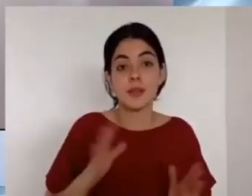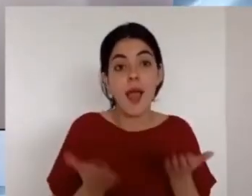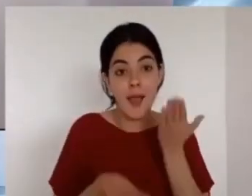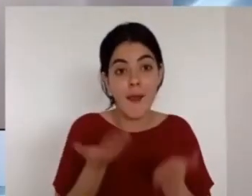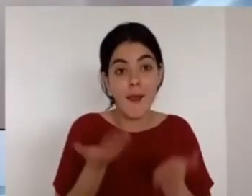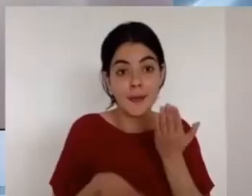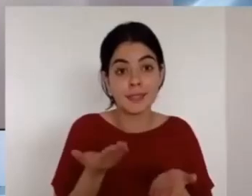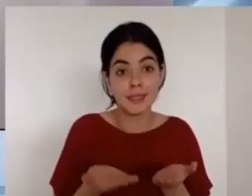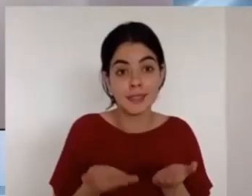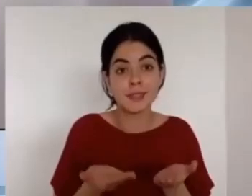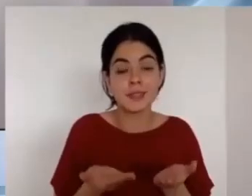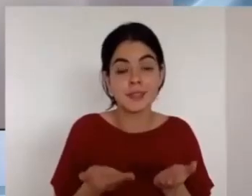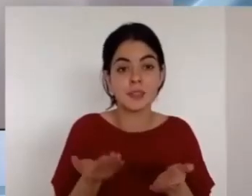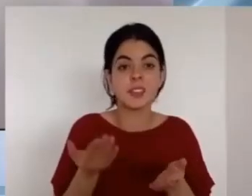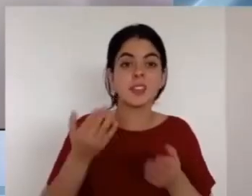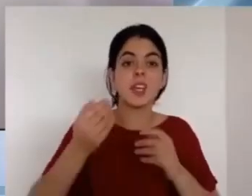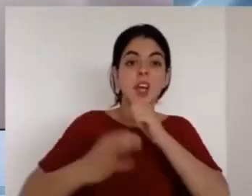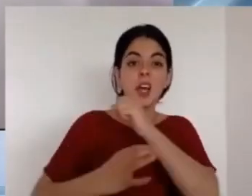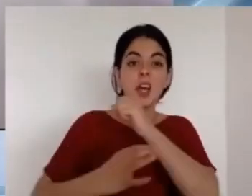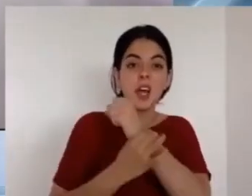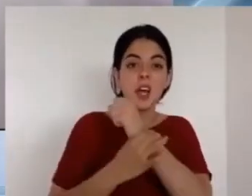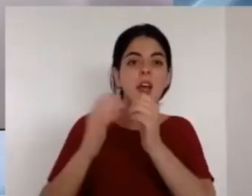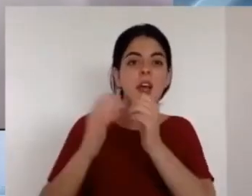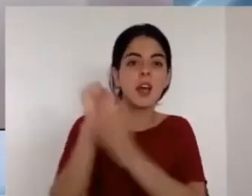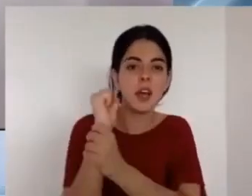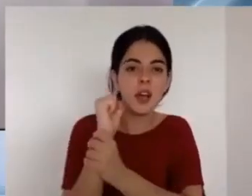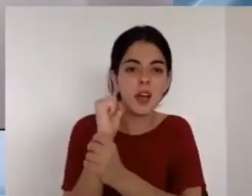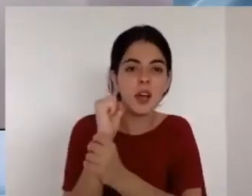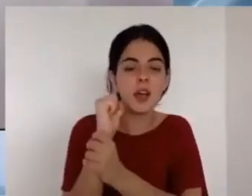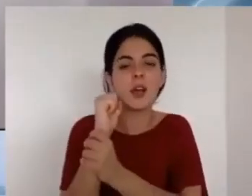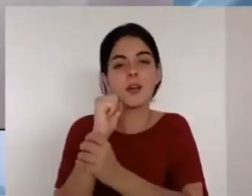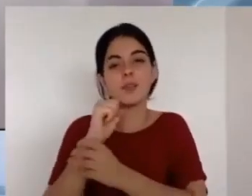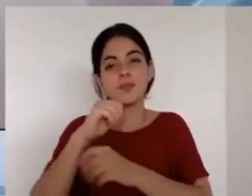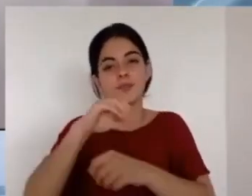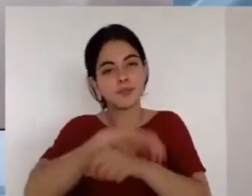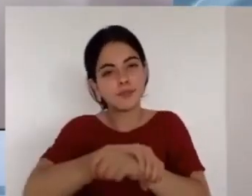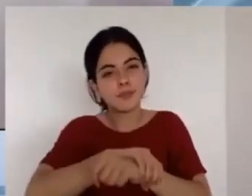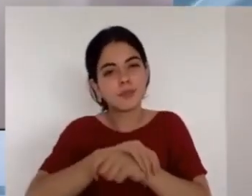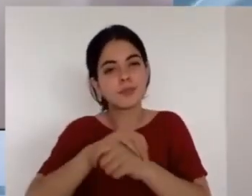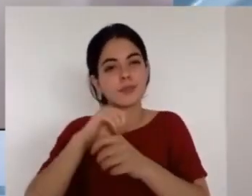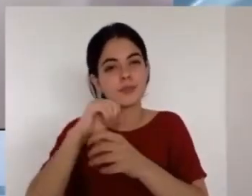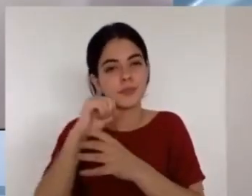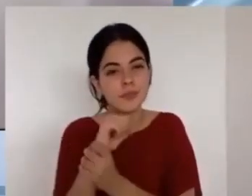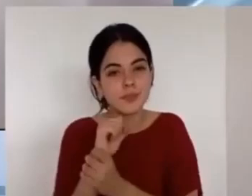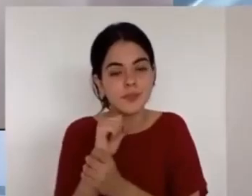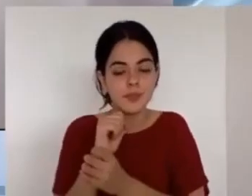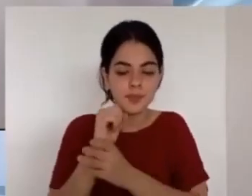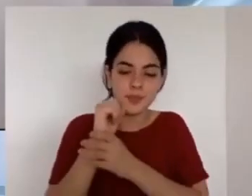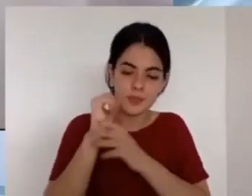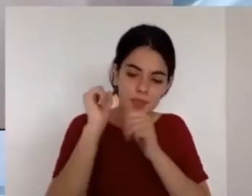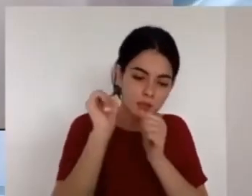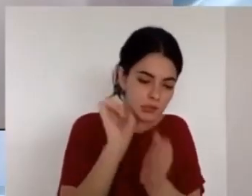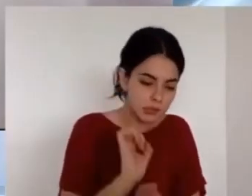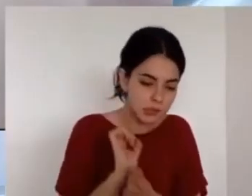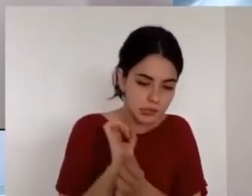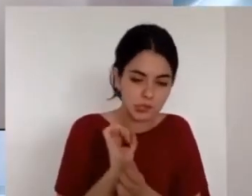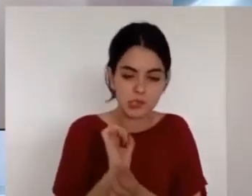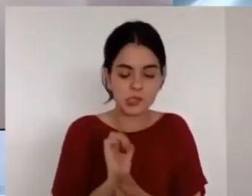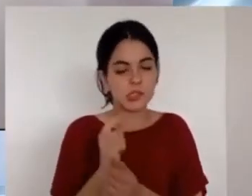quitaran las cadenas pidió que con denuedo él pudiera hablar como debe de hablar